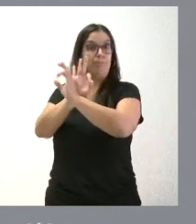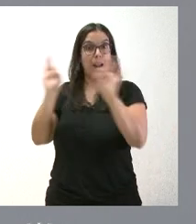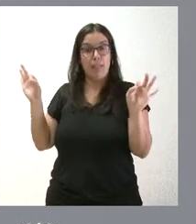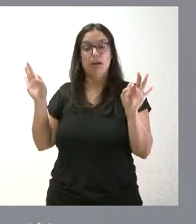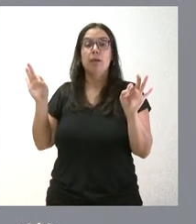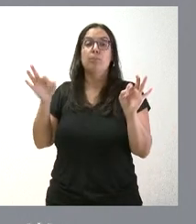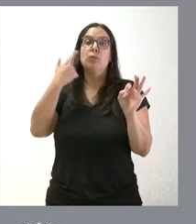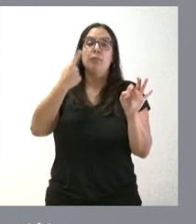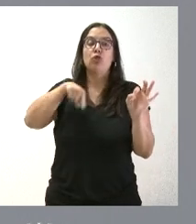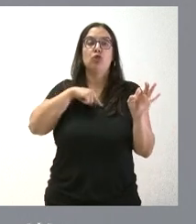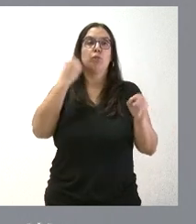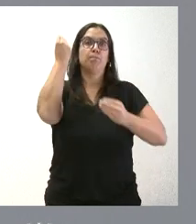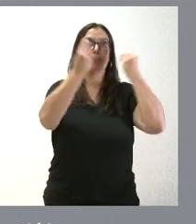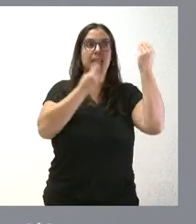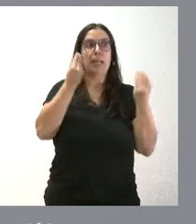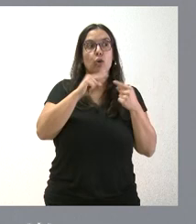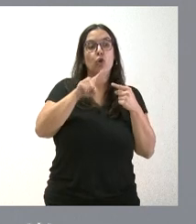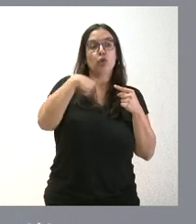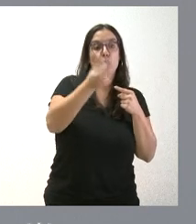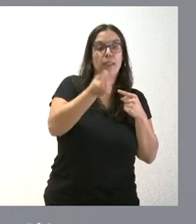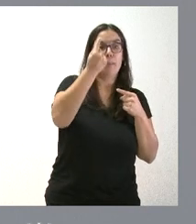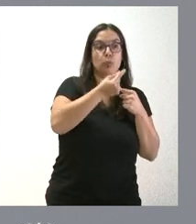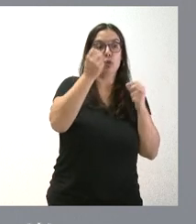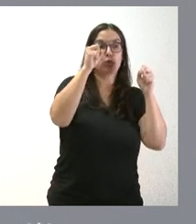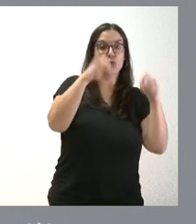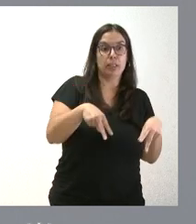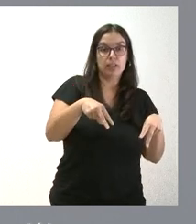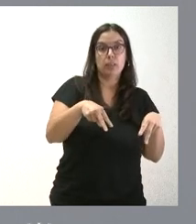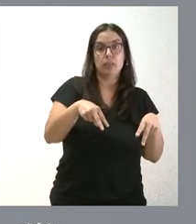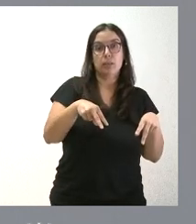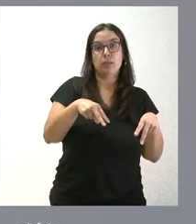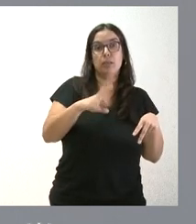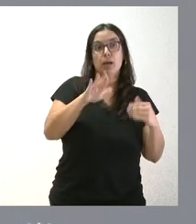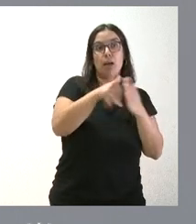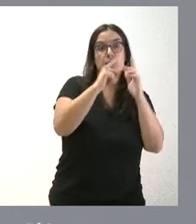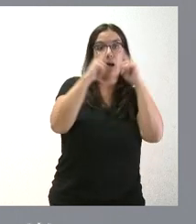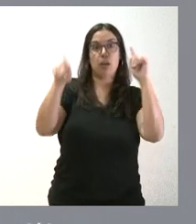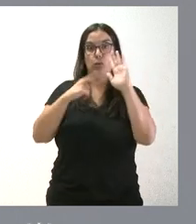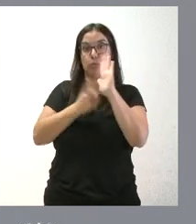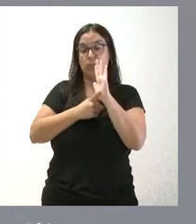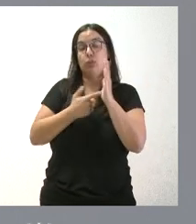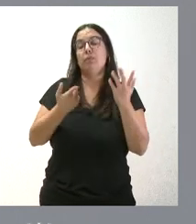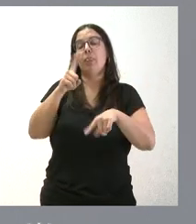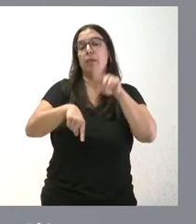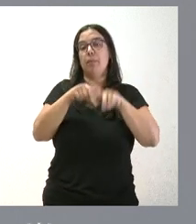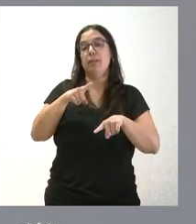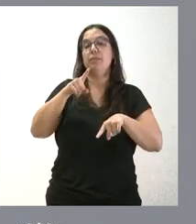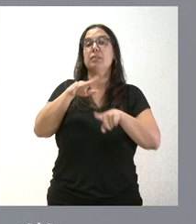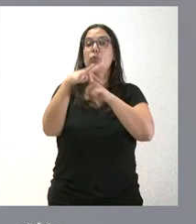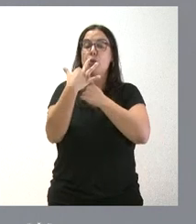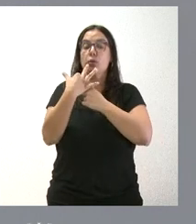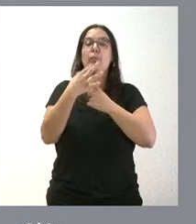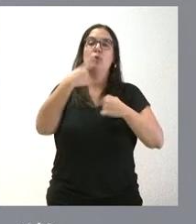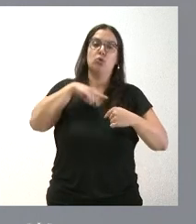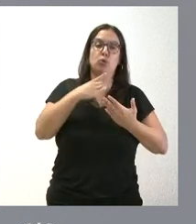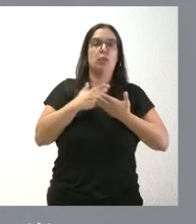pues veremos y analizaremos las consecuencias de no tener presupuestos durante toda la vigencia del periodo. Por tanto, vamos a ir analizando las circunstancias